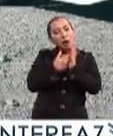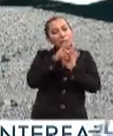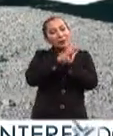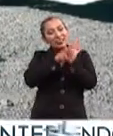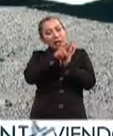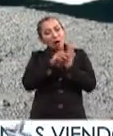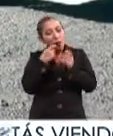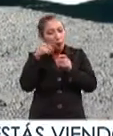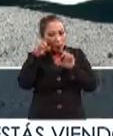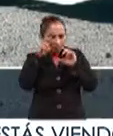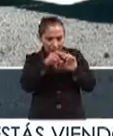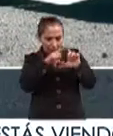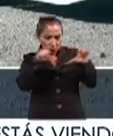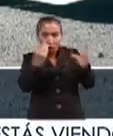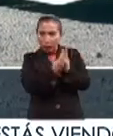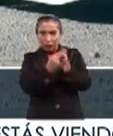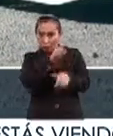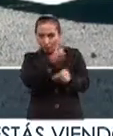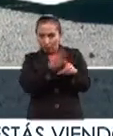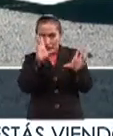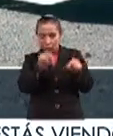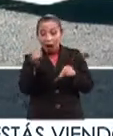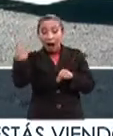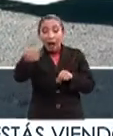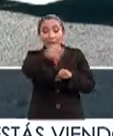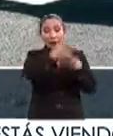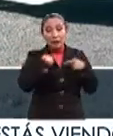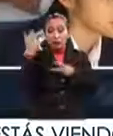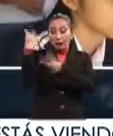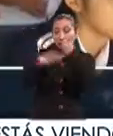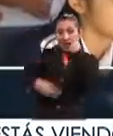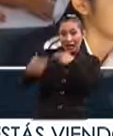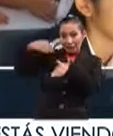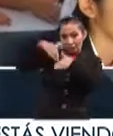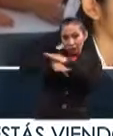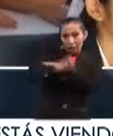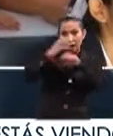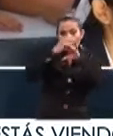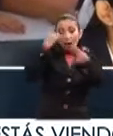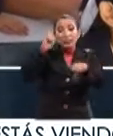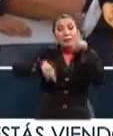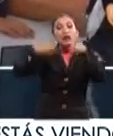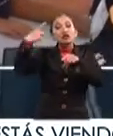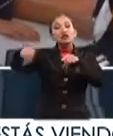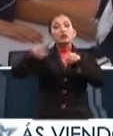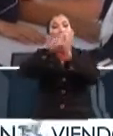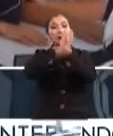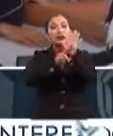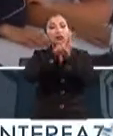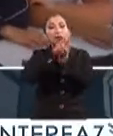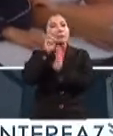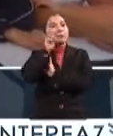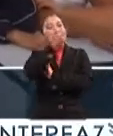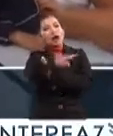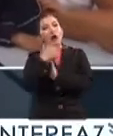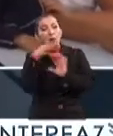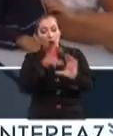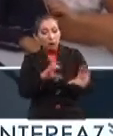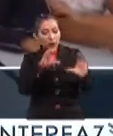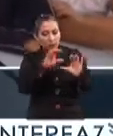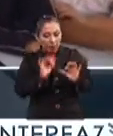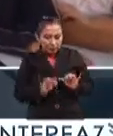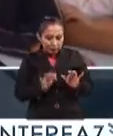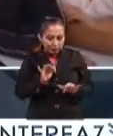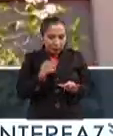Estas cápsulas, o no es una clase normal, cada persona que llega a la Unidad Móvil, de acuerdo al tipo de cápsula, va a encontrarse con una computadora